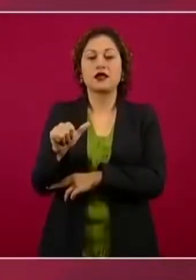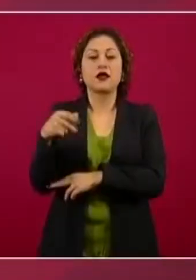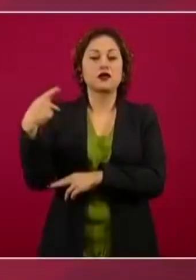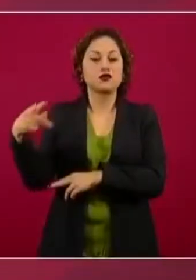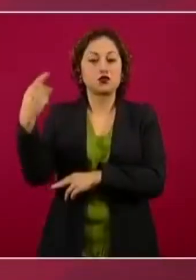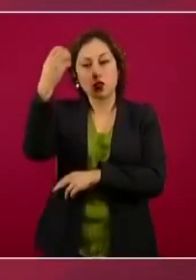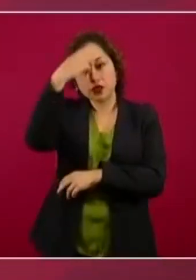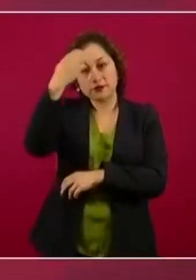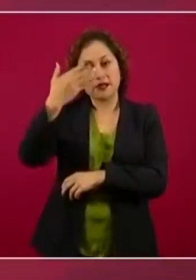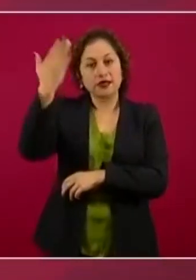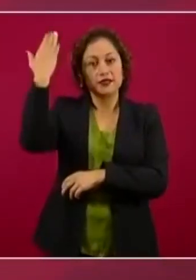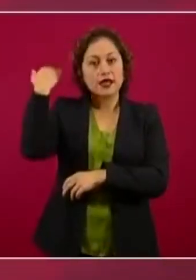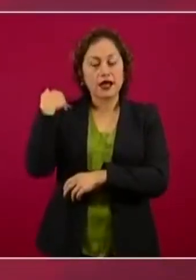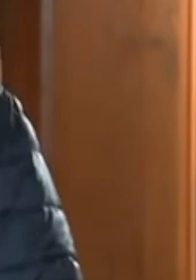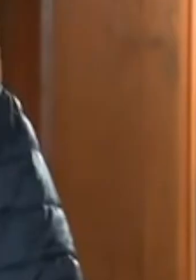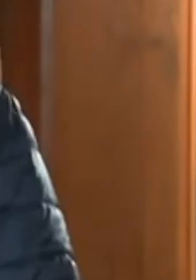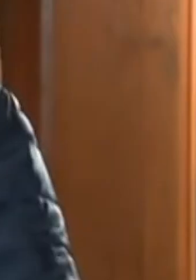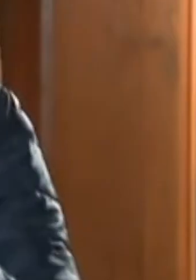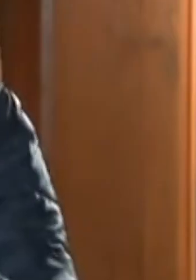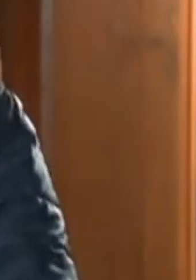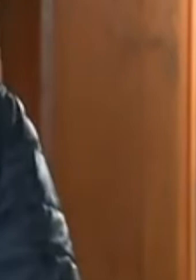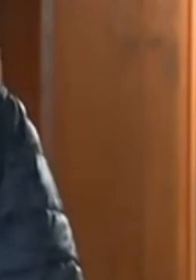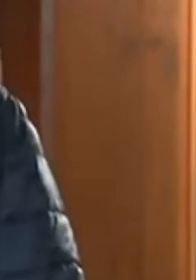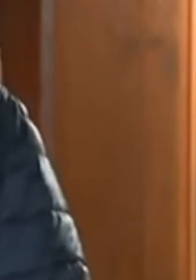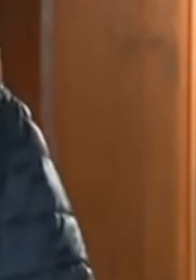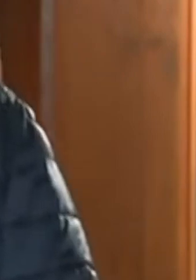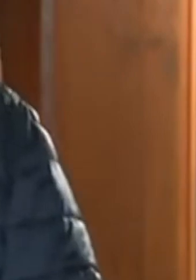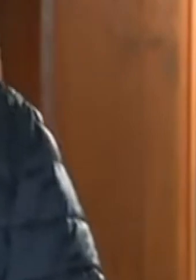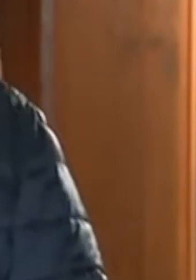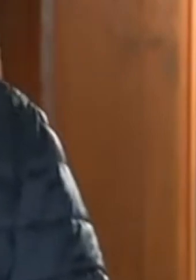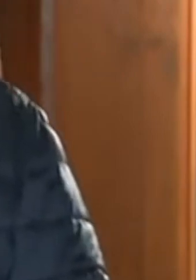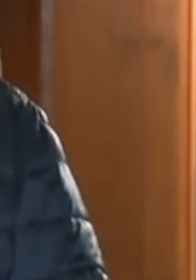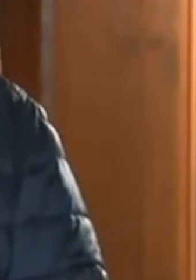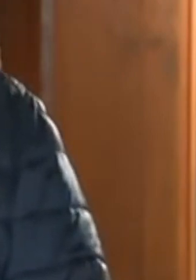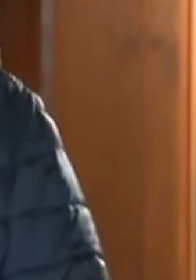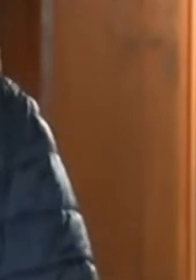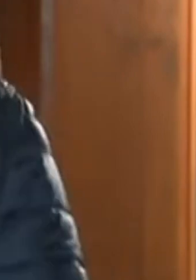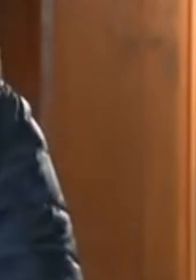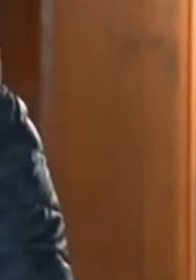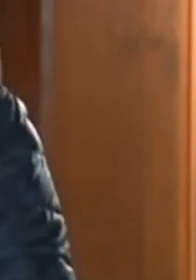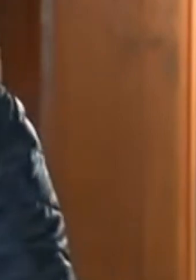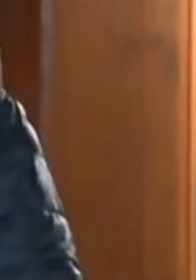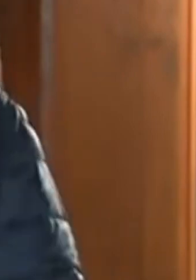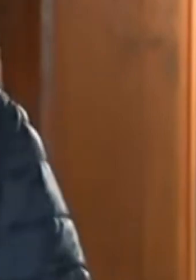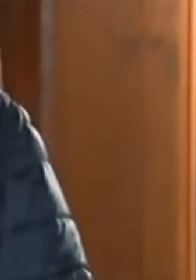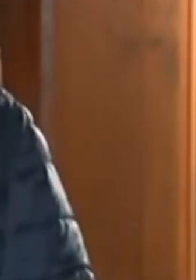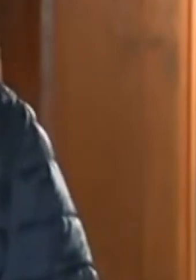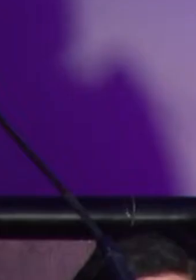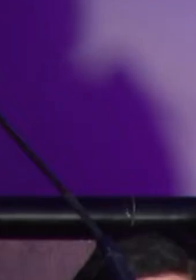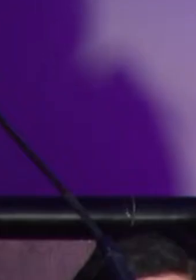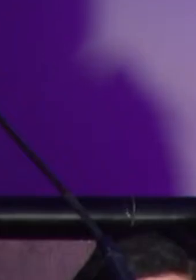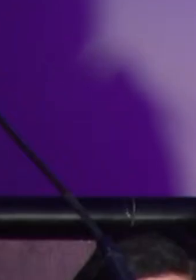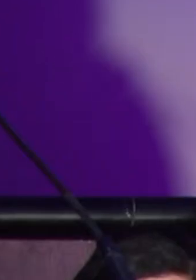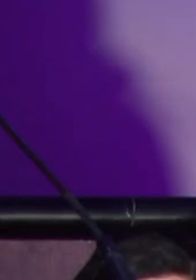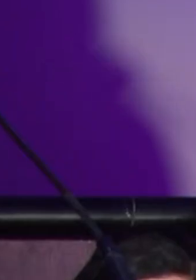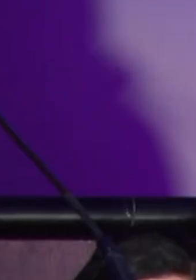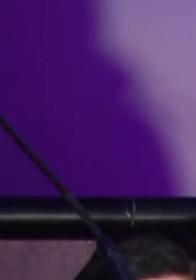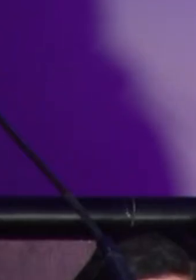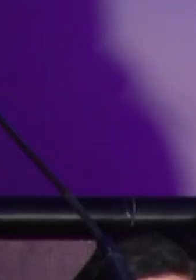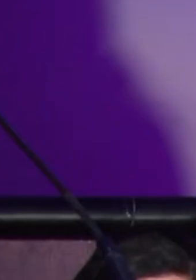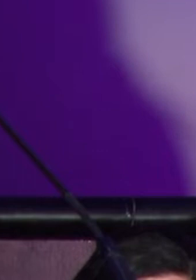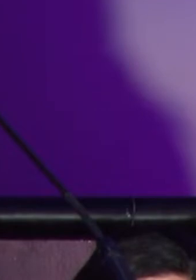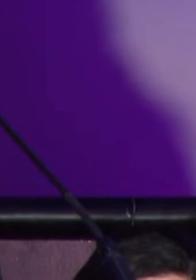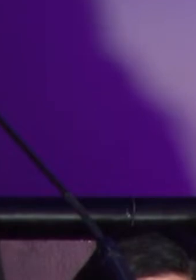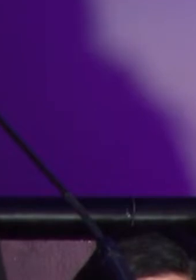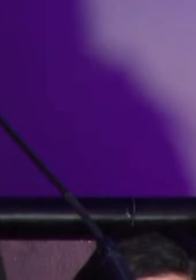propondrá al Senado de la República Esteban Moctezuma Barragán como embajador de México en Estados Unidos, esto luego de que la actual embajadora Marta